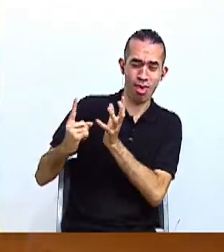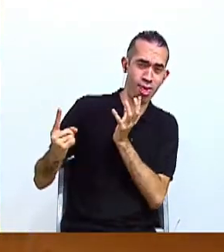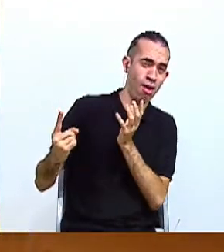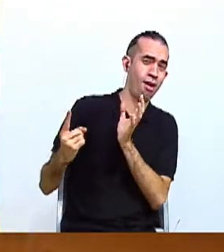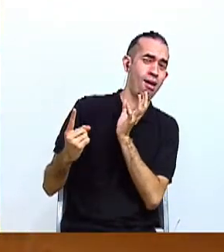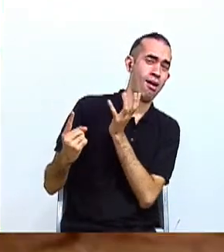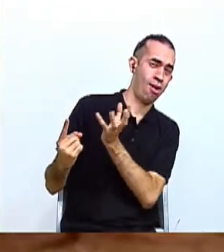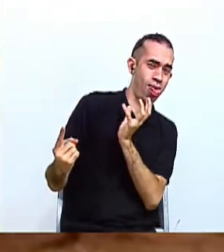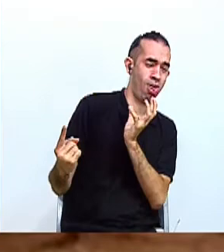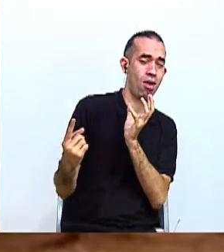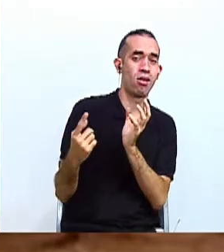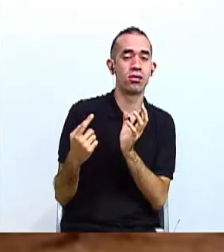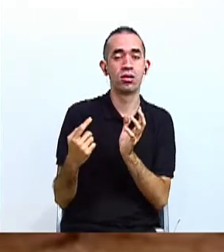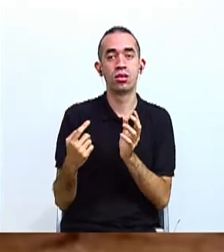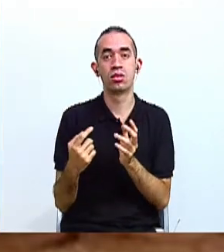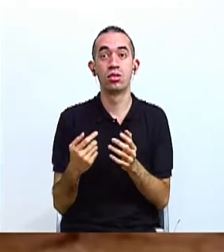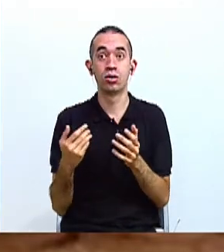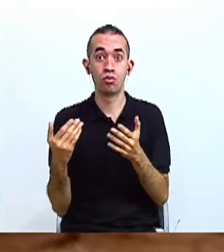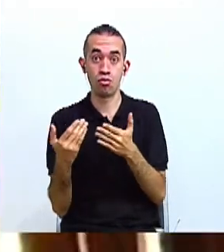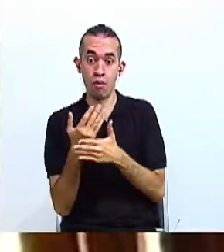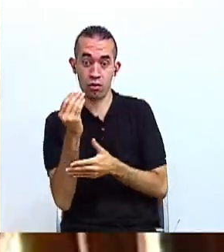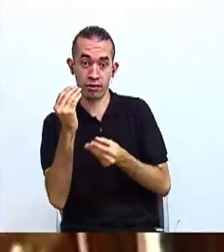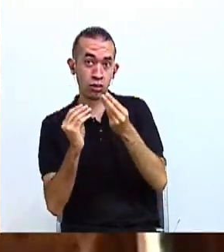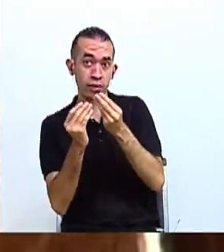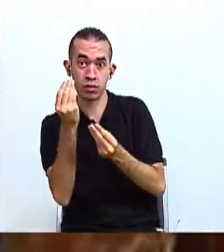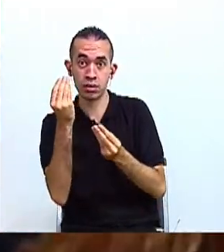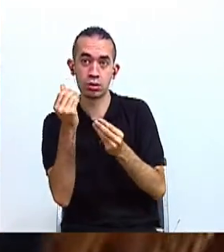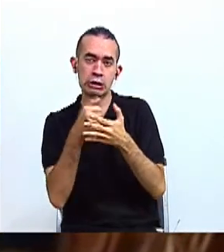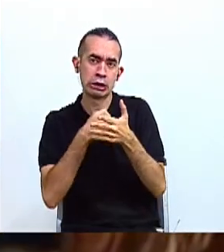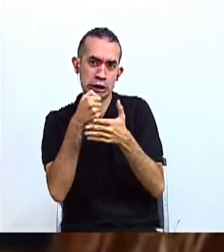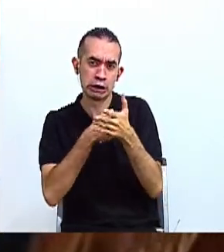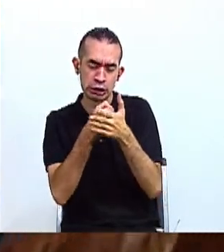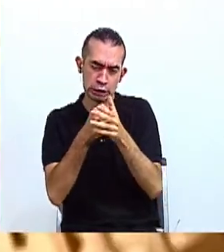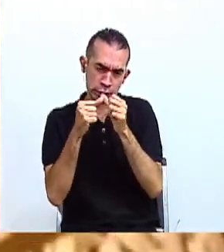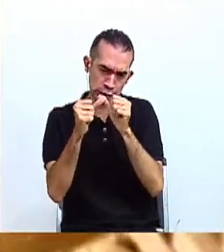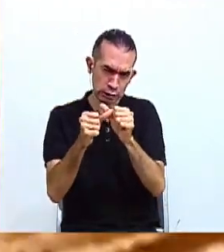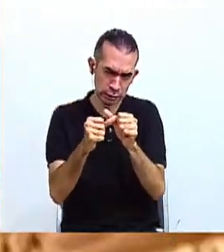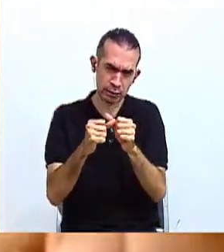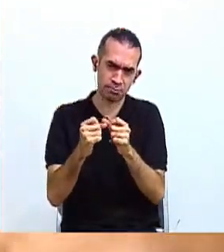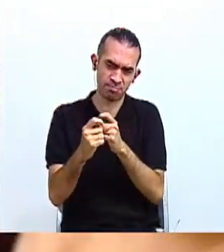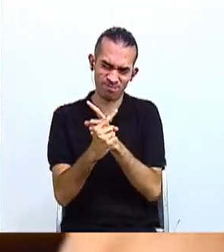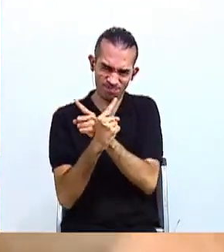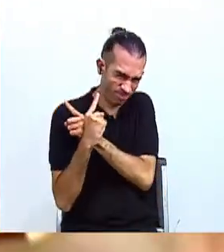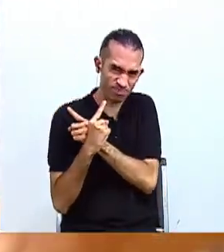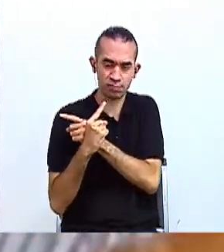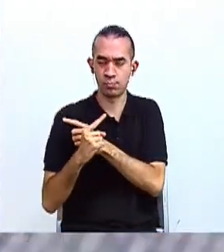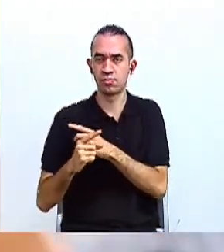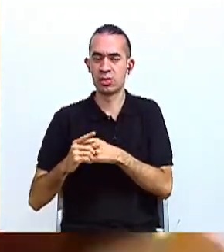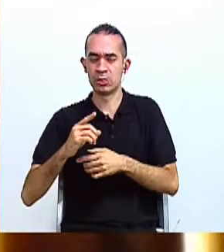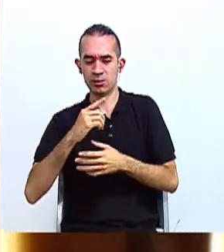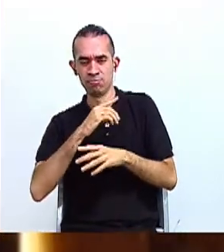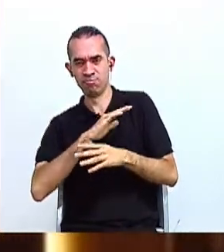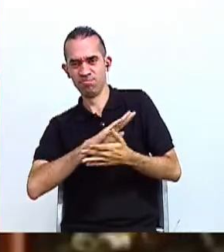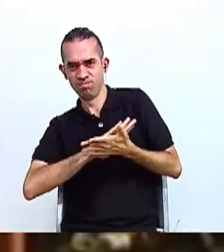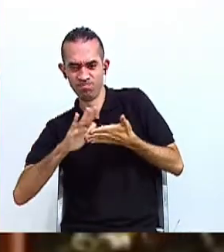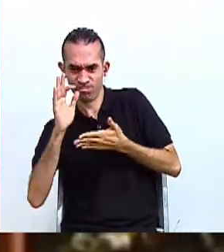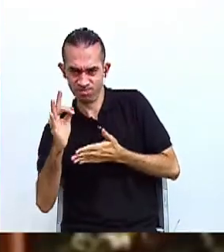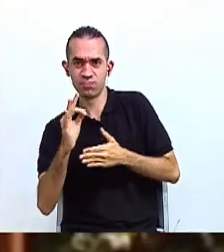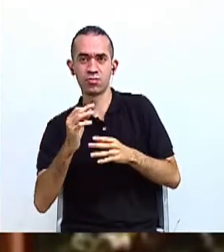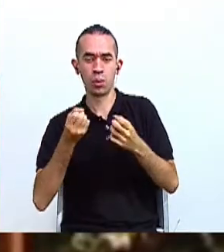nuevas generaciones luchan hoy por conservar su legado, su dignidad y tener mejores oportunidades de vida.